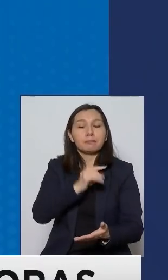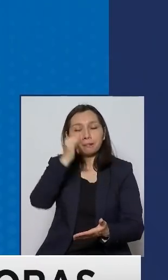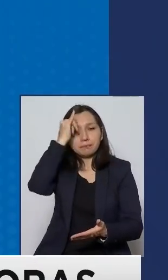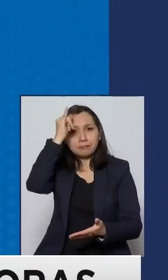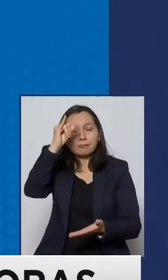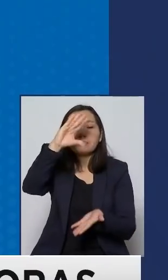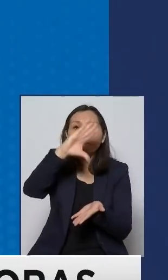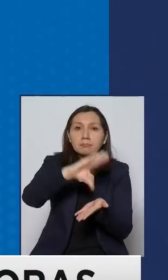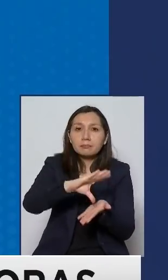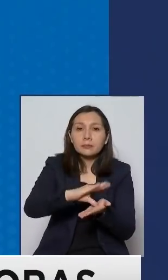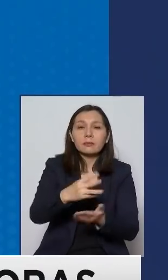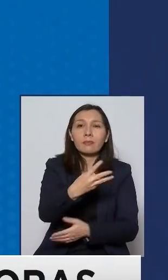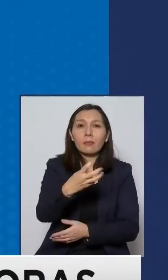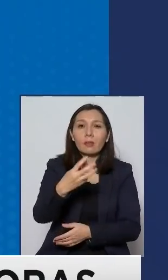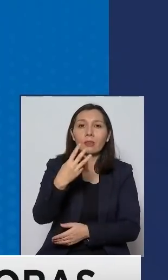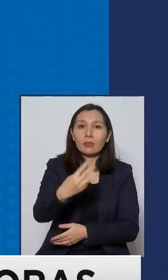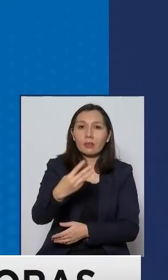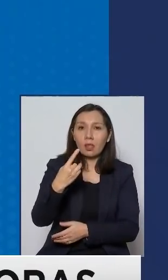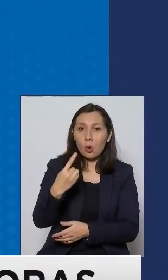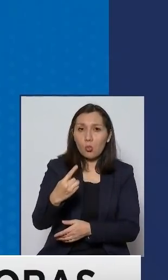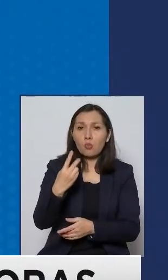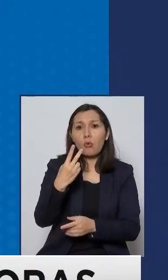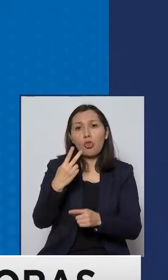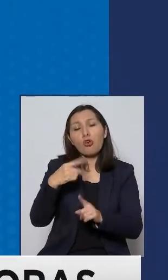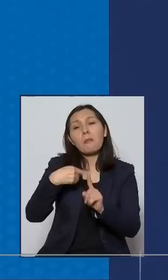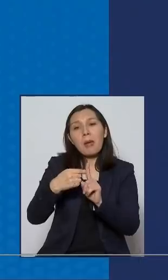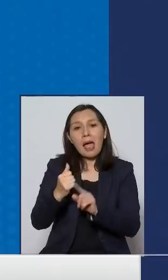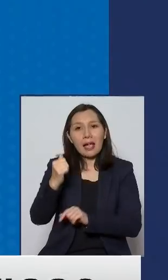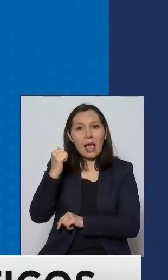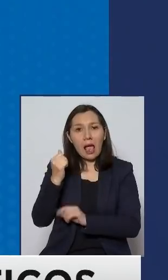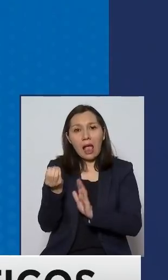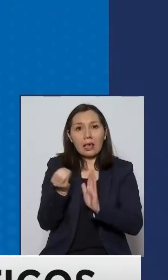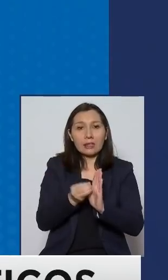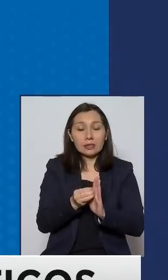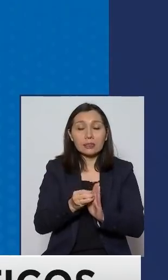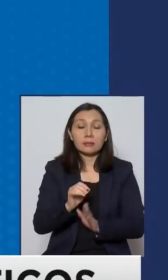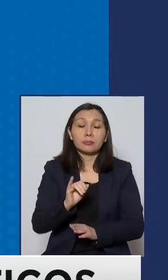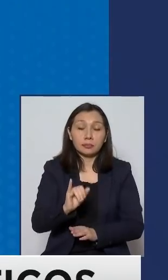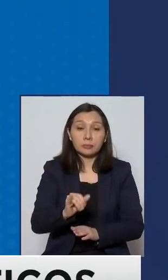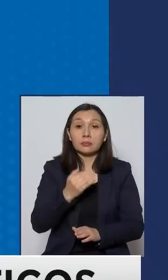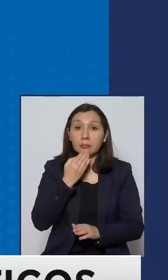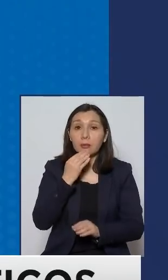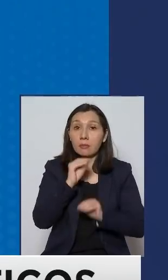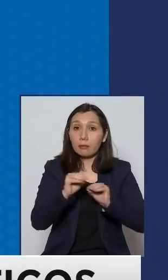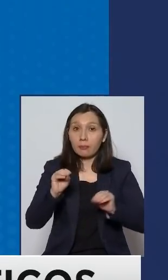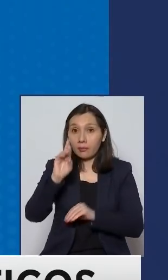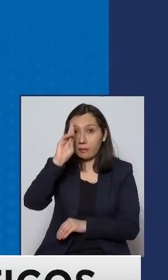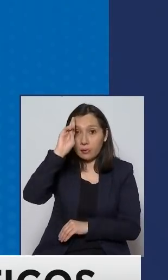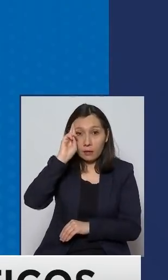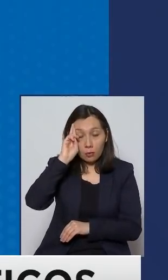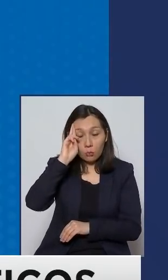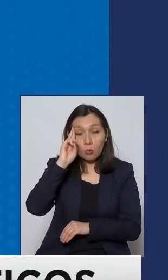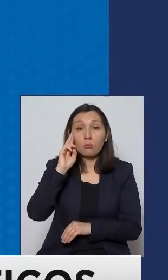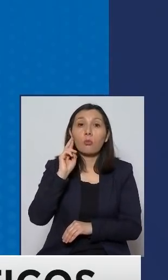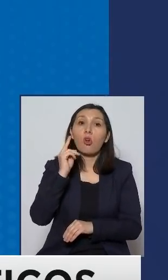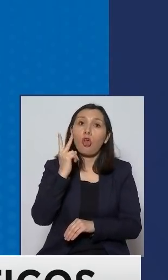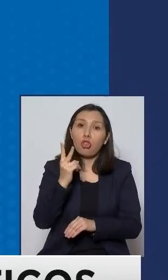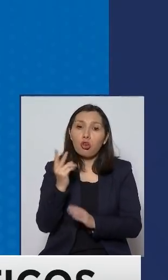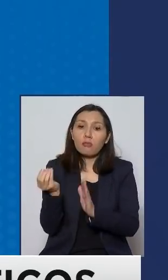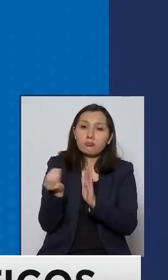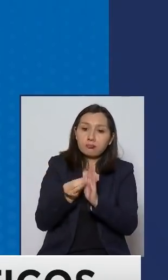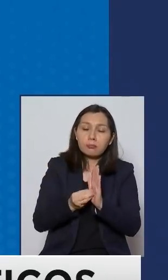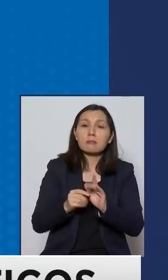es de 331, dos más que ayer, y quiero recordar dos medidas